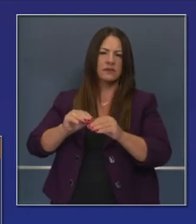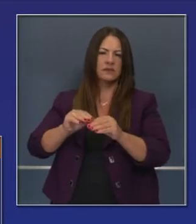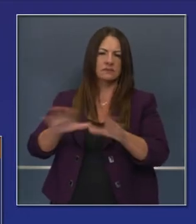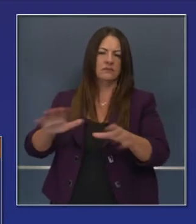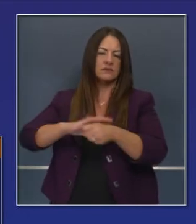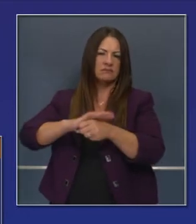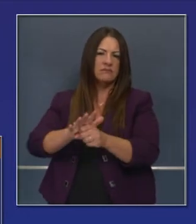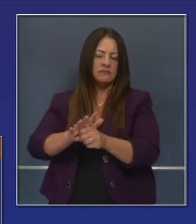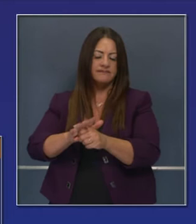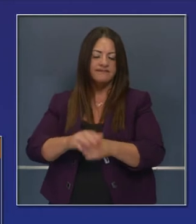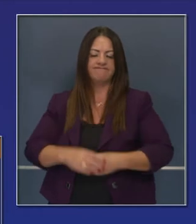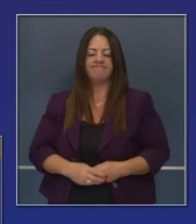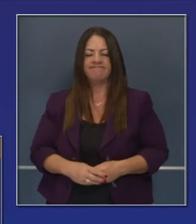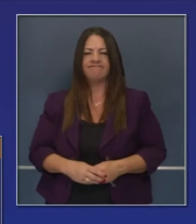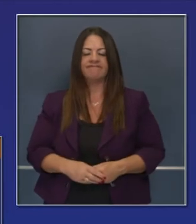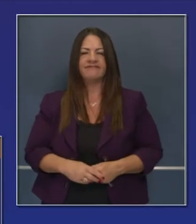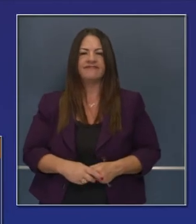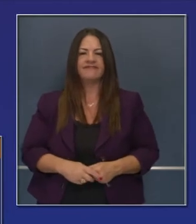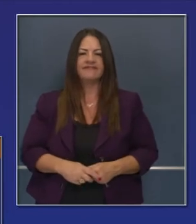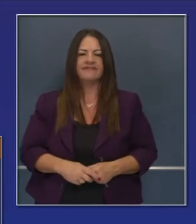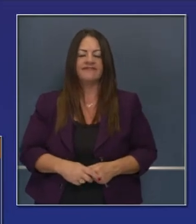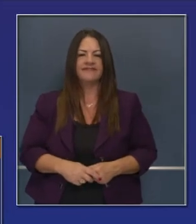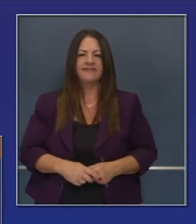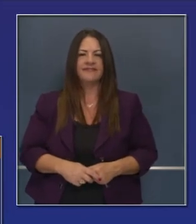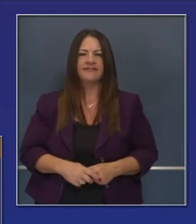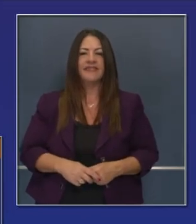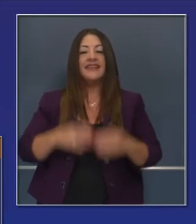se reduzca la transmisión tanto como sea posible.